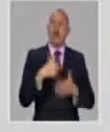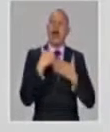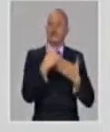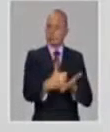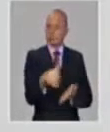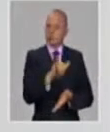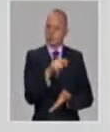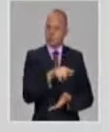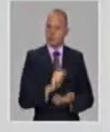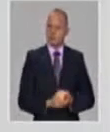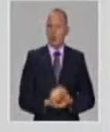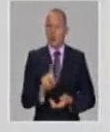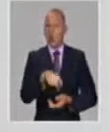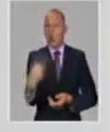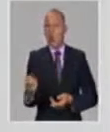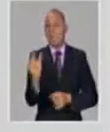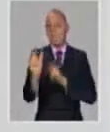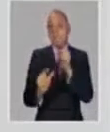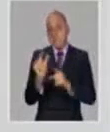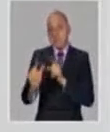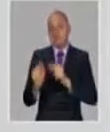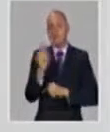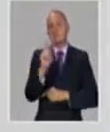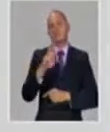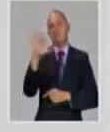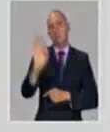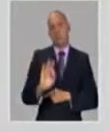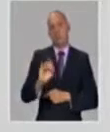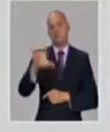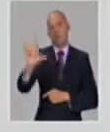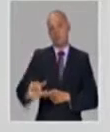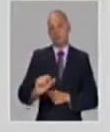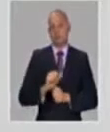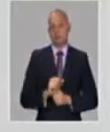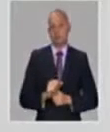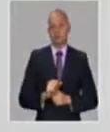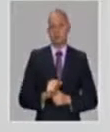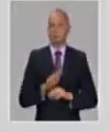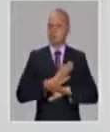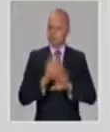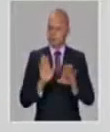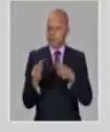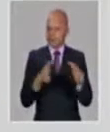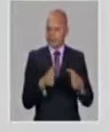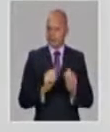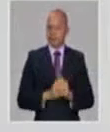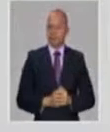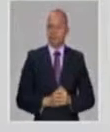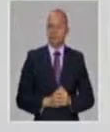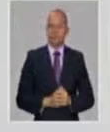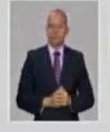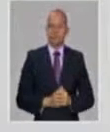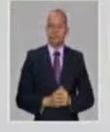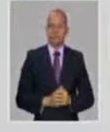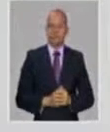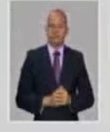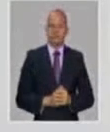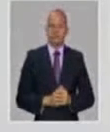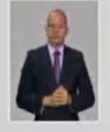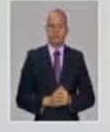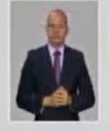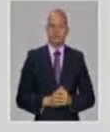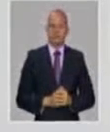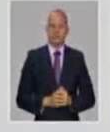que estaba un planteamiento latente que se revisó con bastante profundidad que incluso los productores lo